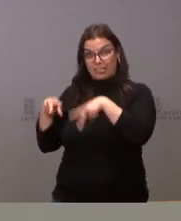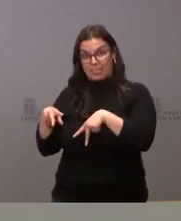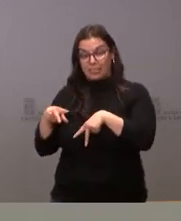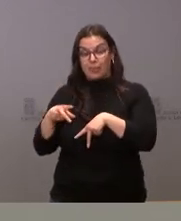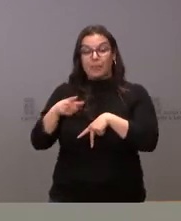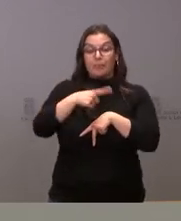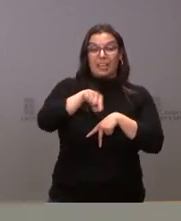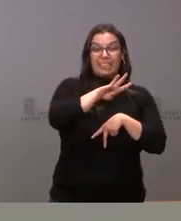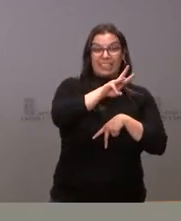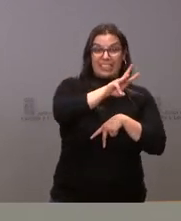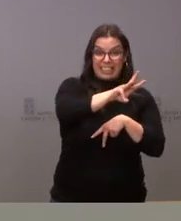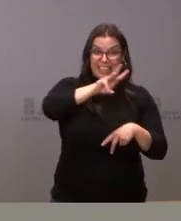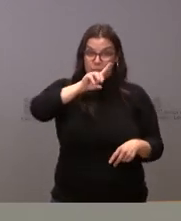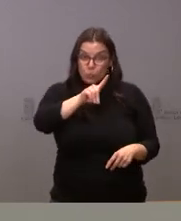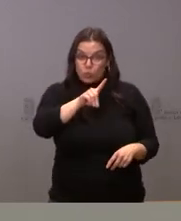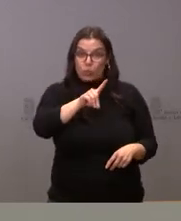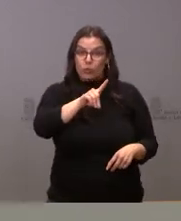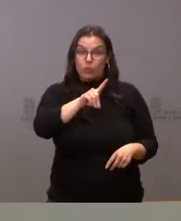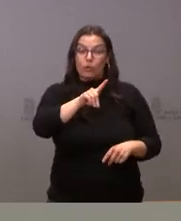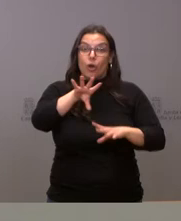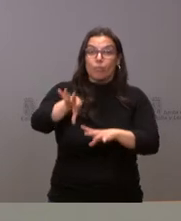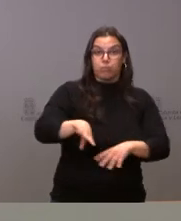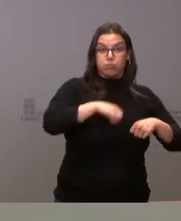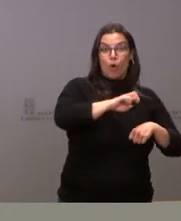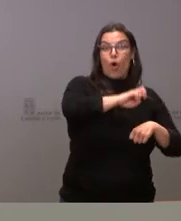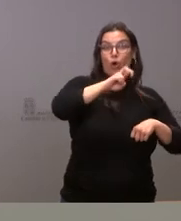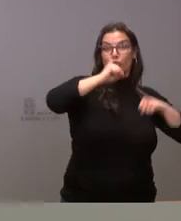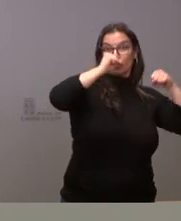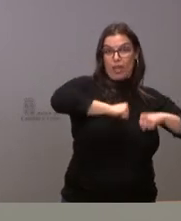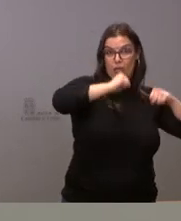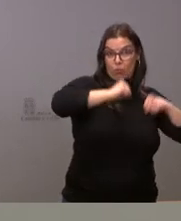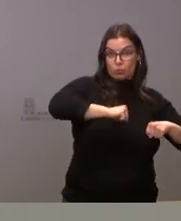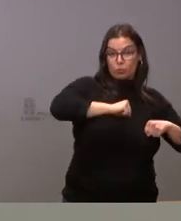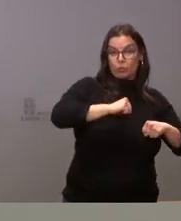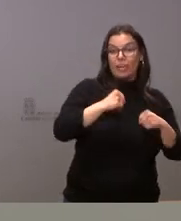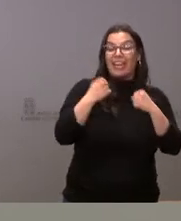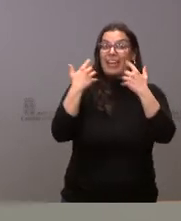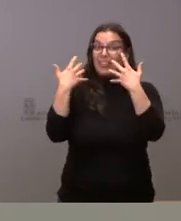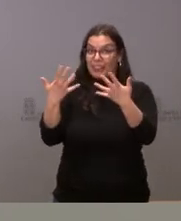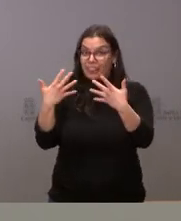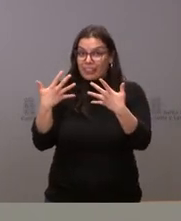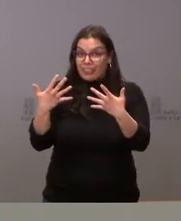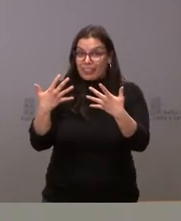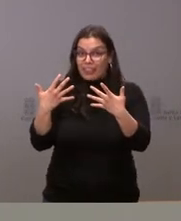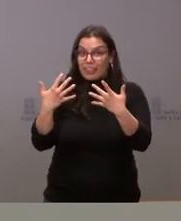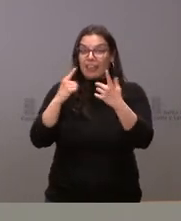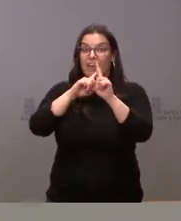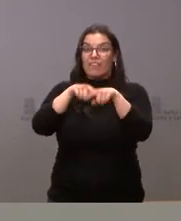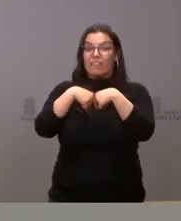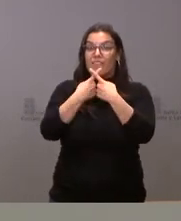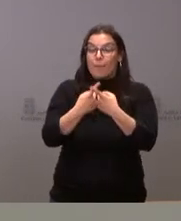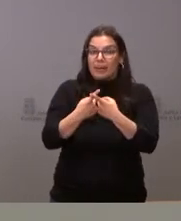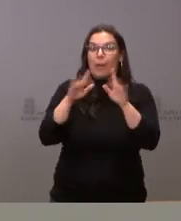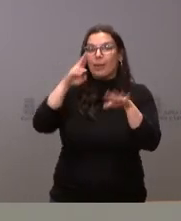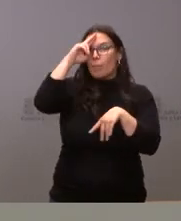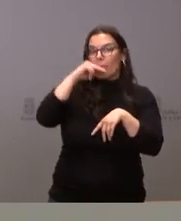31 menores que están con otros adultos y 10 que están con familia no progenitores. Por tanto,